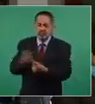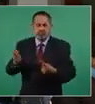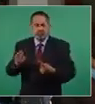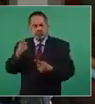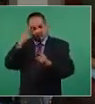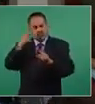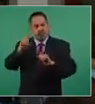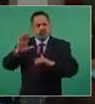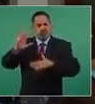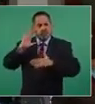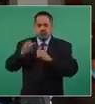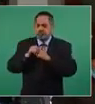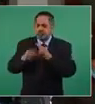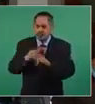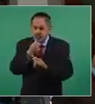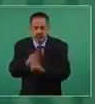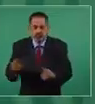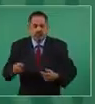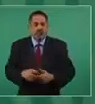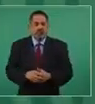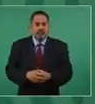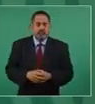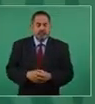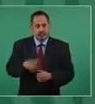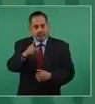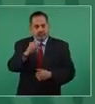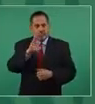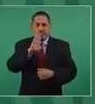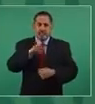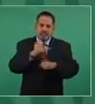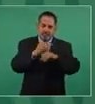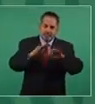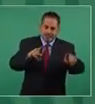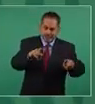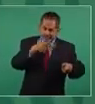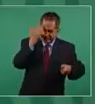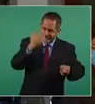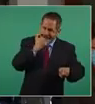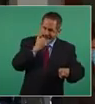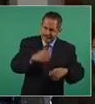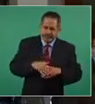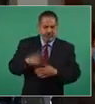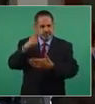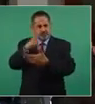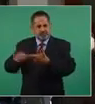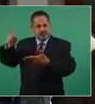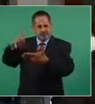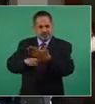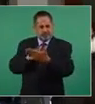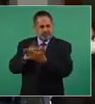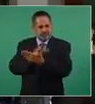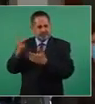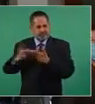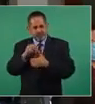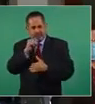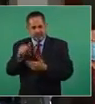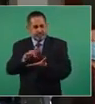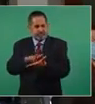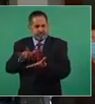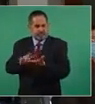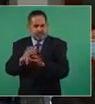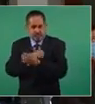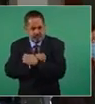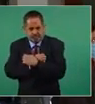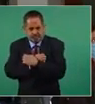y a qué se compromete con ellos. Usted está mal informado con todo respeto. No hemos cancelado programas en apoyo a la